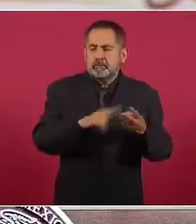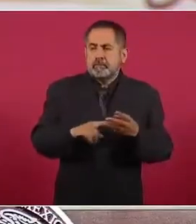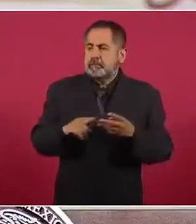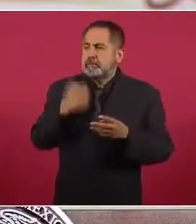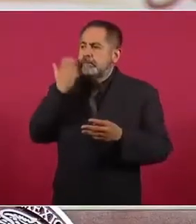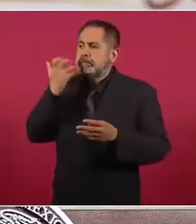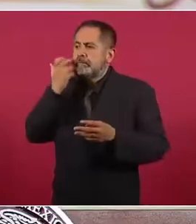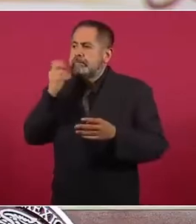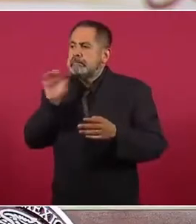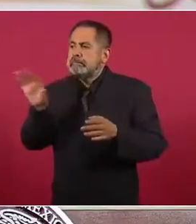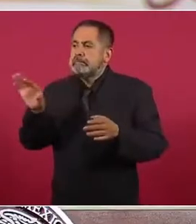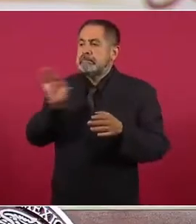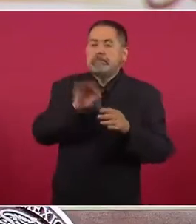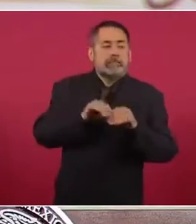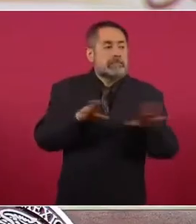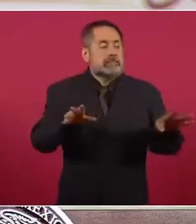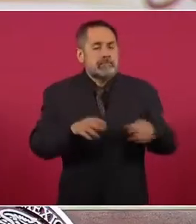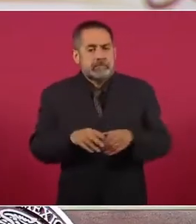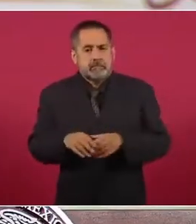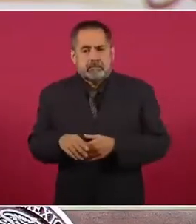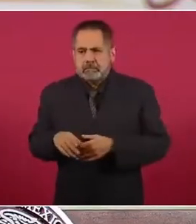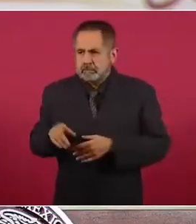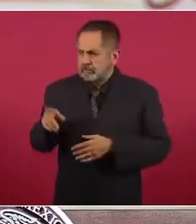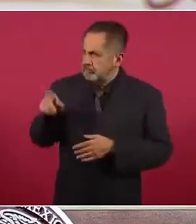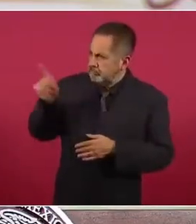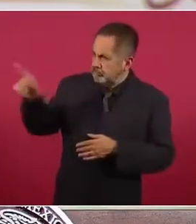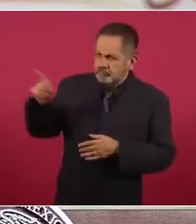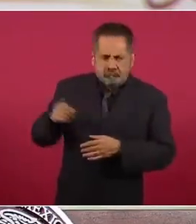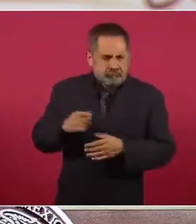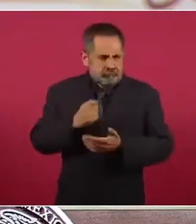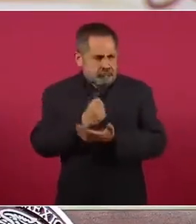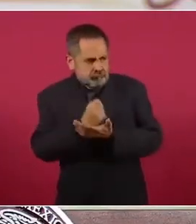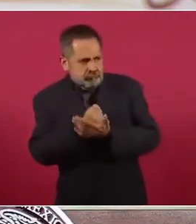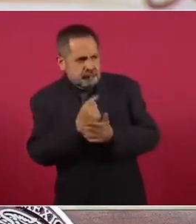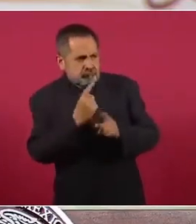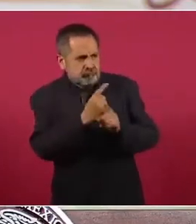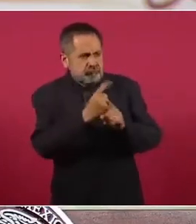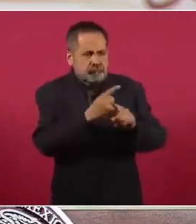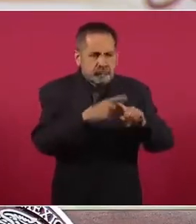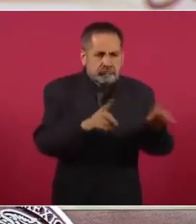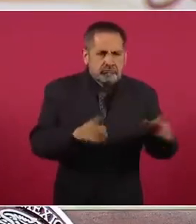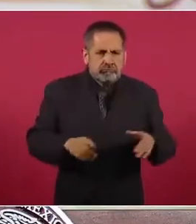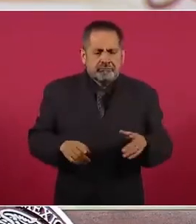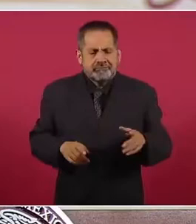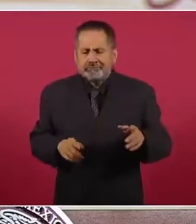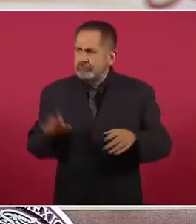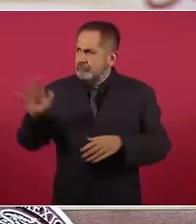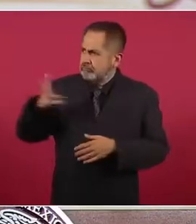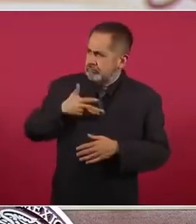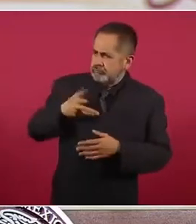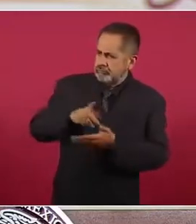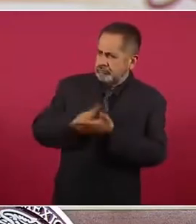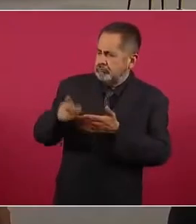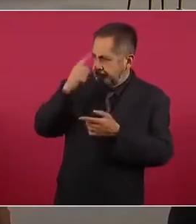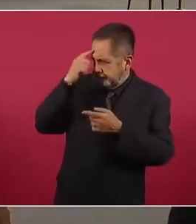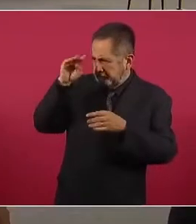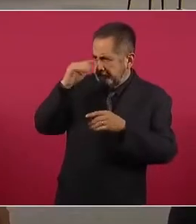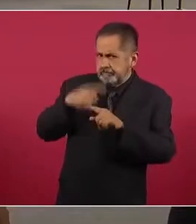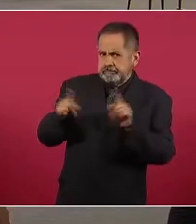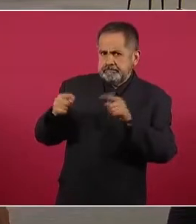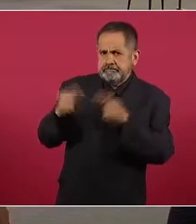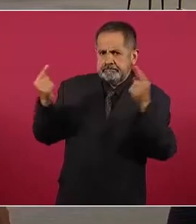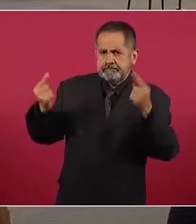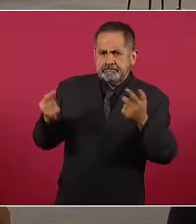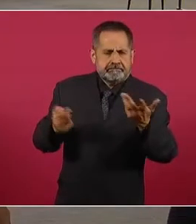y preguntó, ¿amenazando ciudadanos, presidente? El derecho a disentir es un derecho democrático